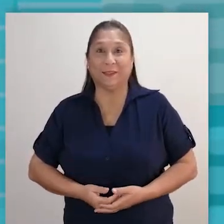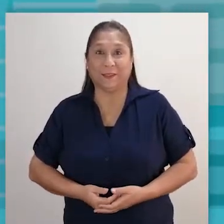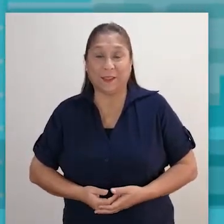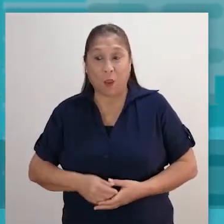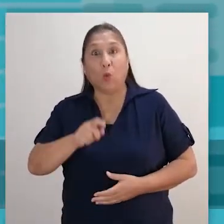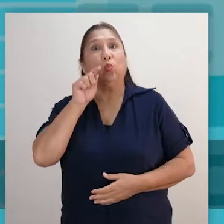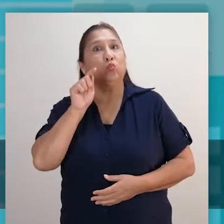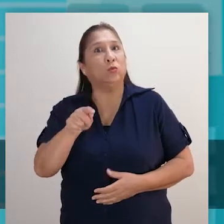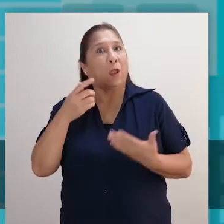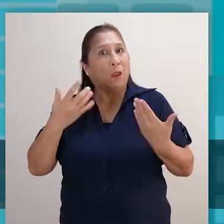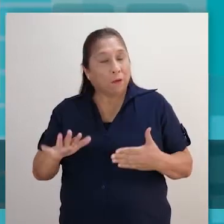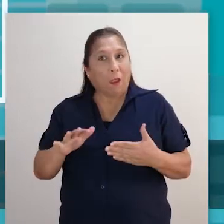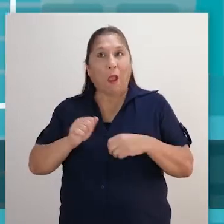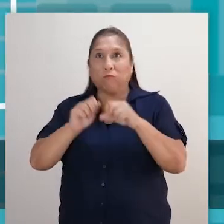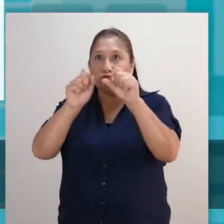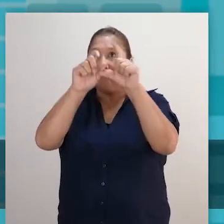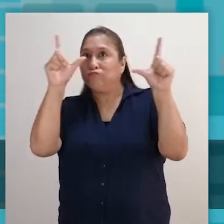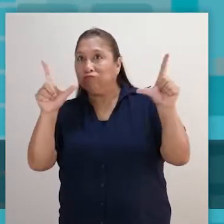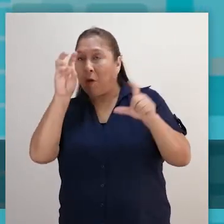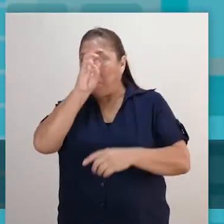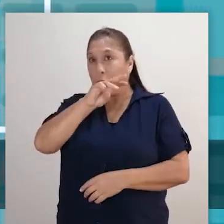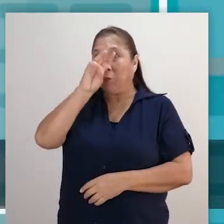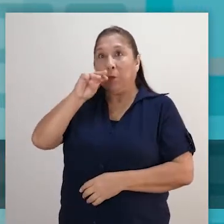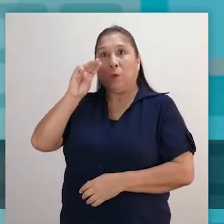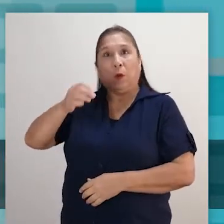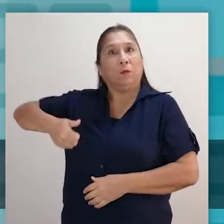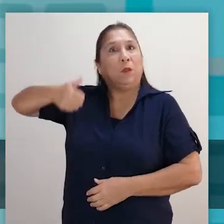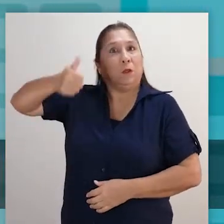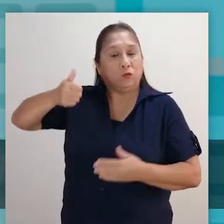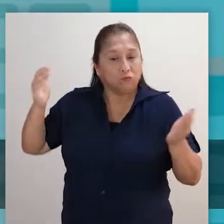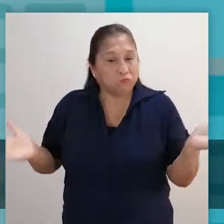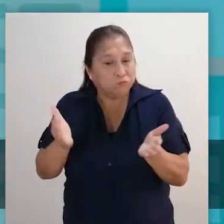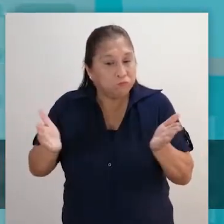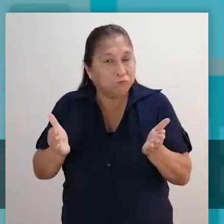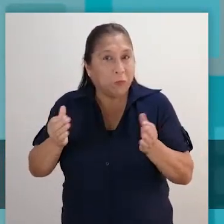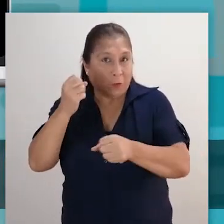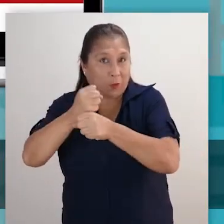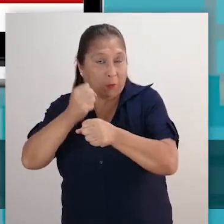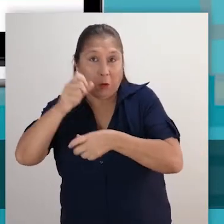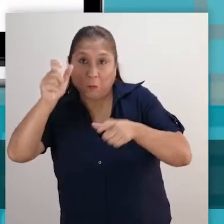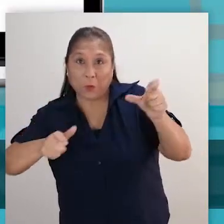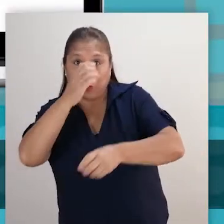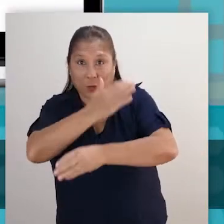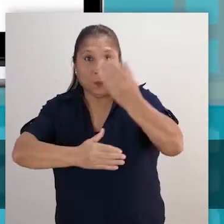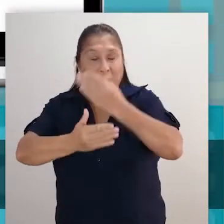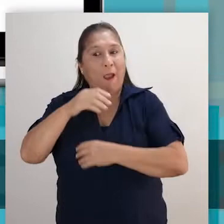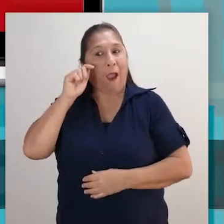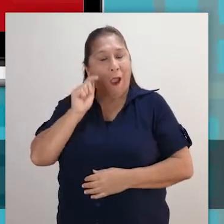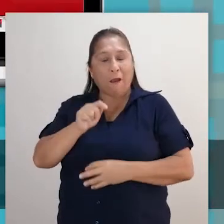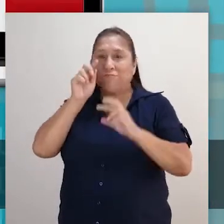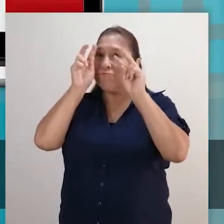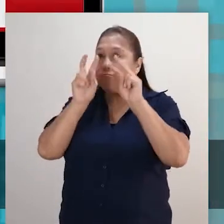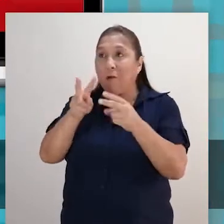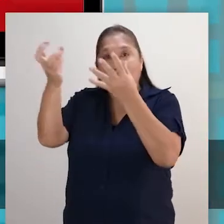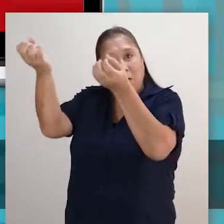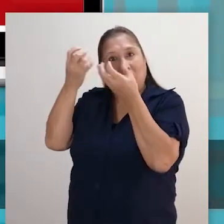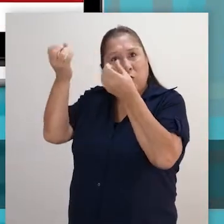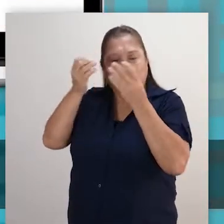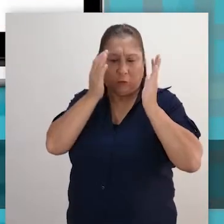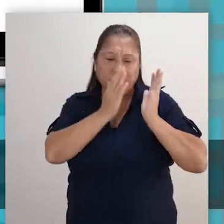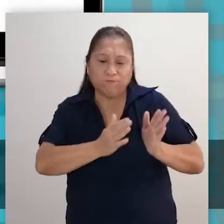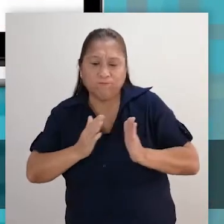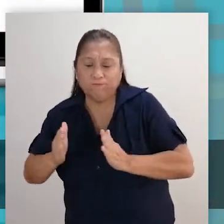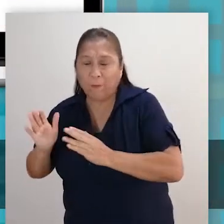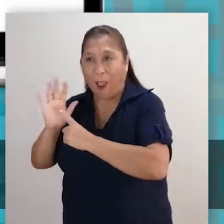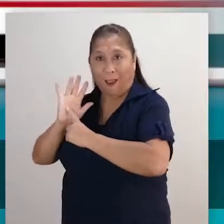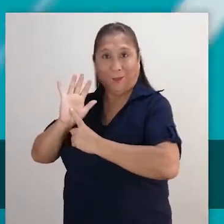Usted se encuentra en el portal web de la dirección de promoción laboral para personas con discapacidad donde encontrará información organizada de